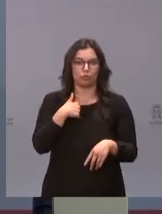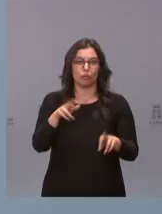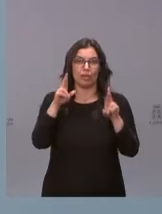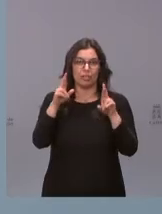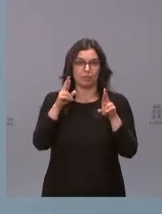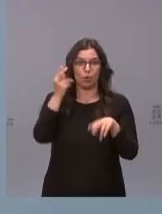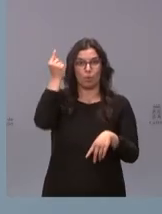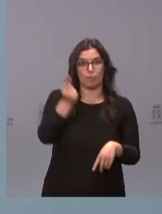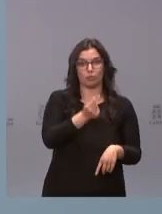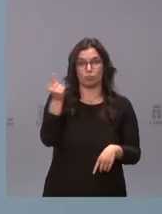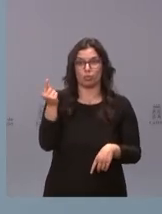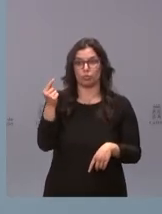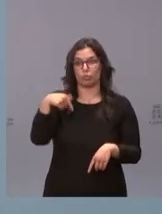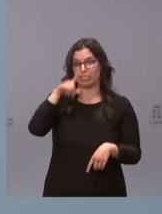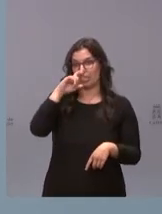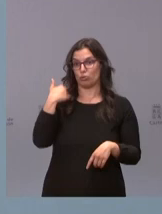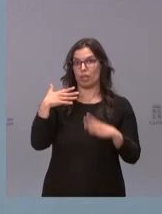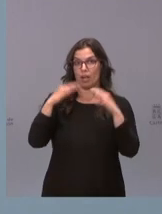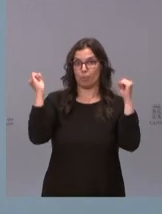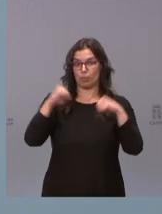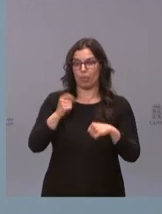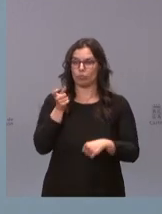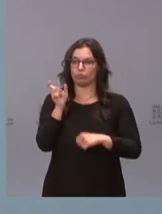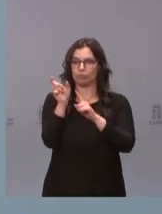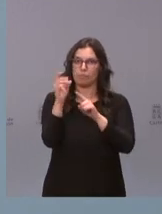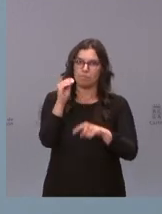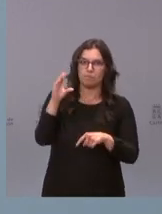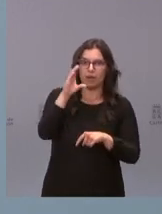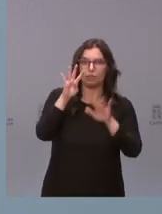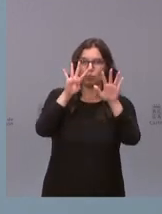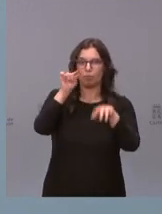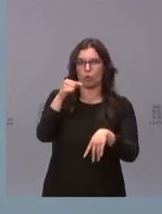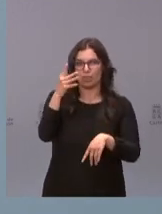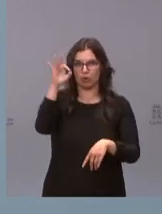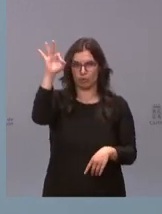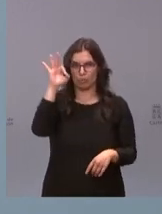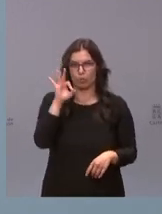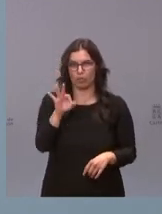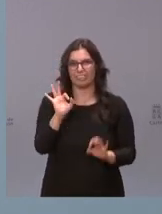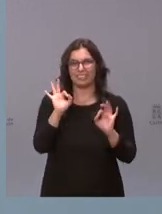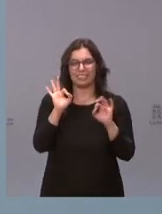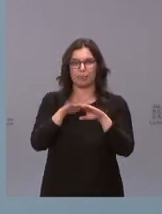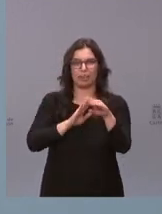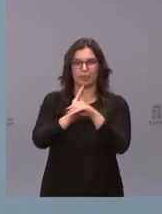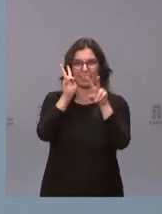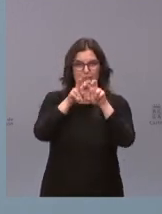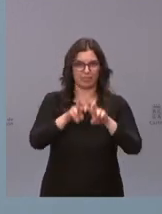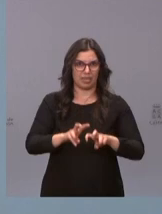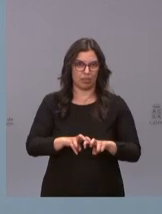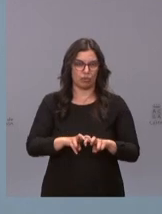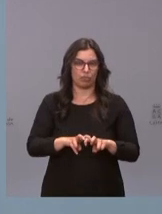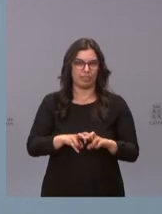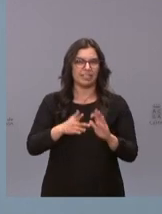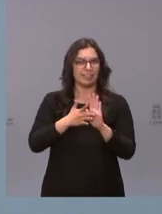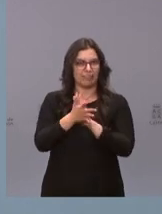que se han aprobado a primero de año hay previsto un incremento del 9,5% para la investigación es decir